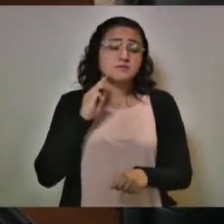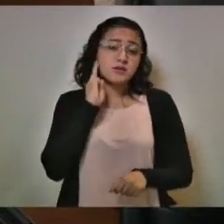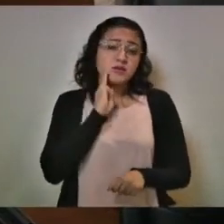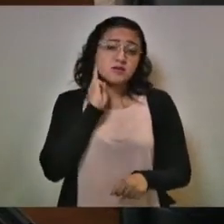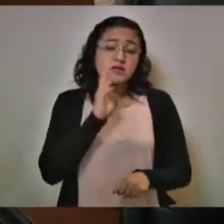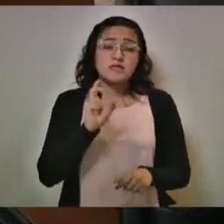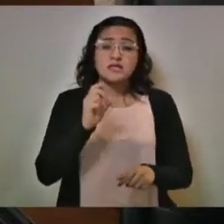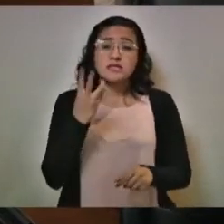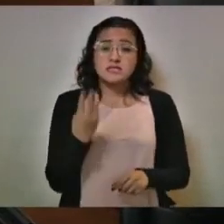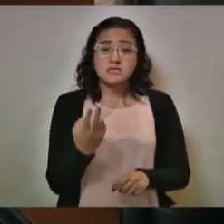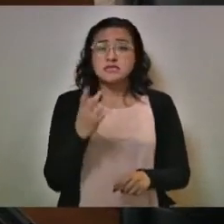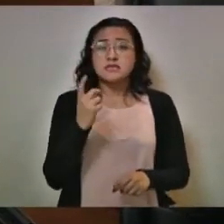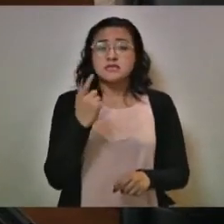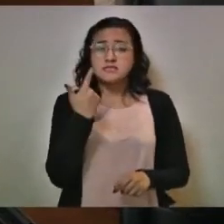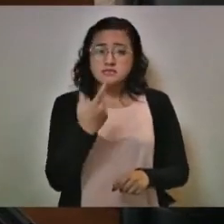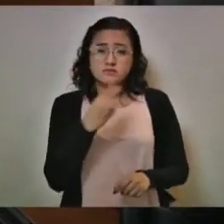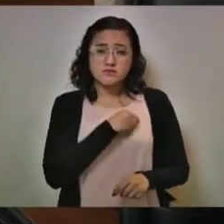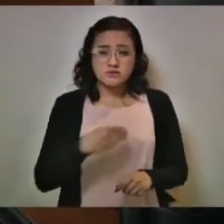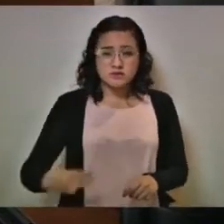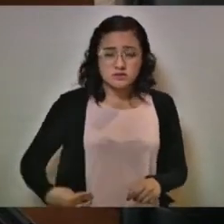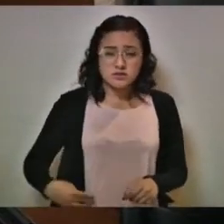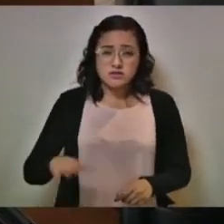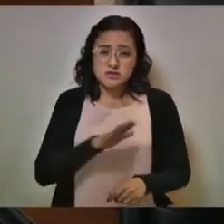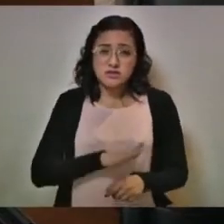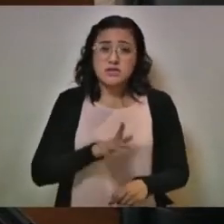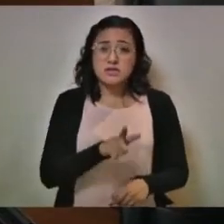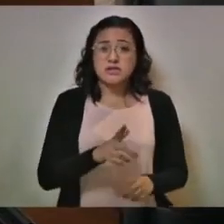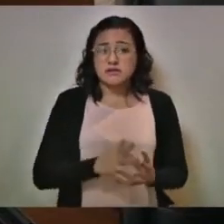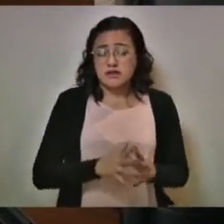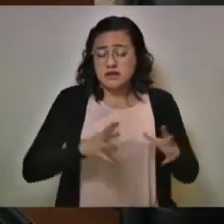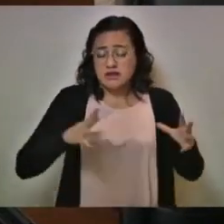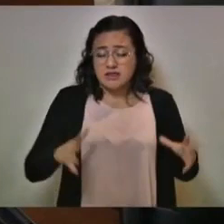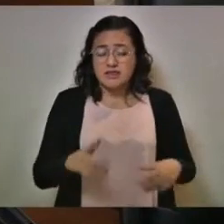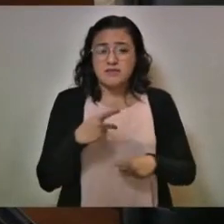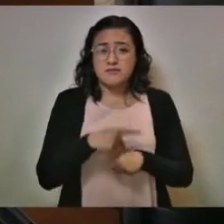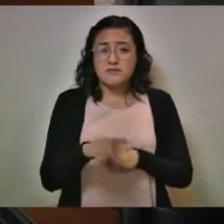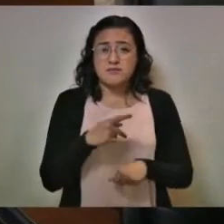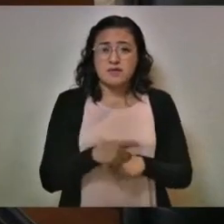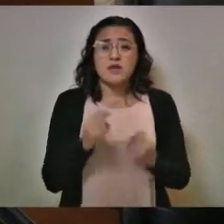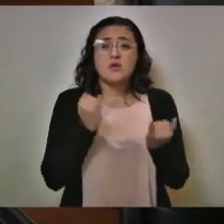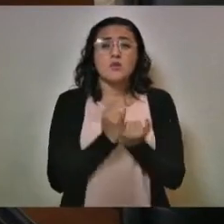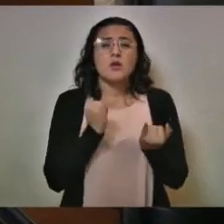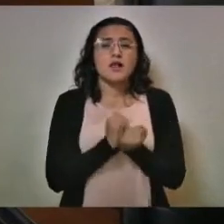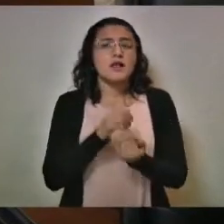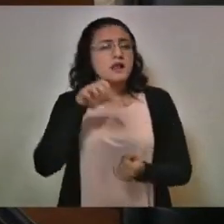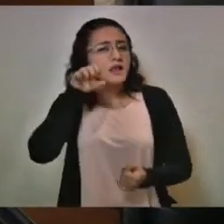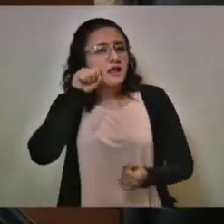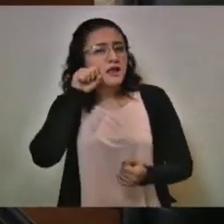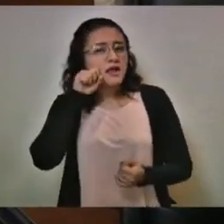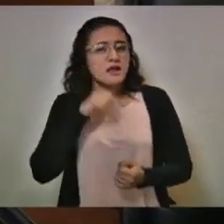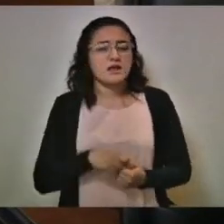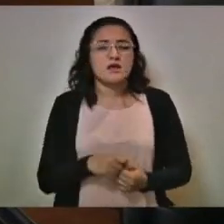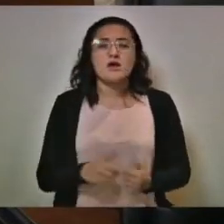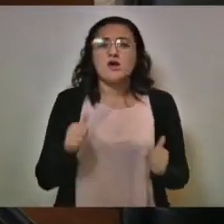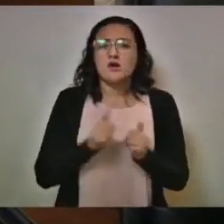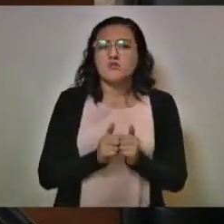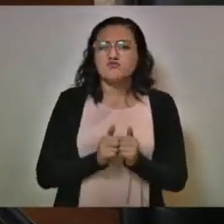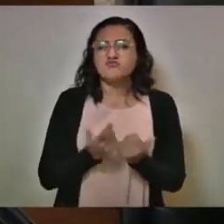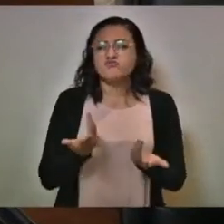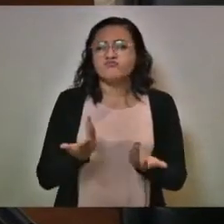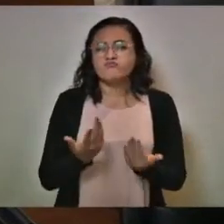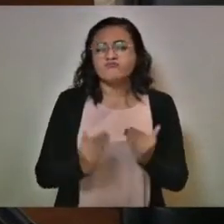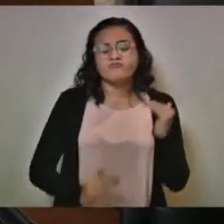37 municipios, se encuentra en riesgo alto, es decir, en color naranja, con una tendencia también,